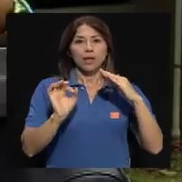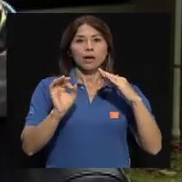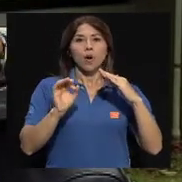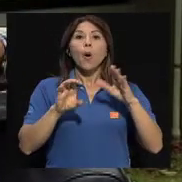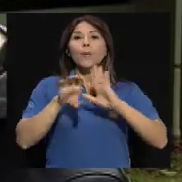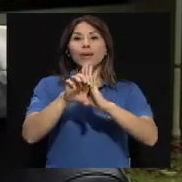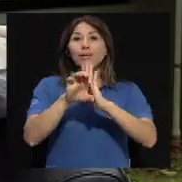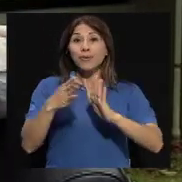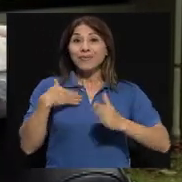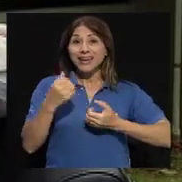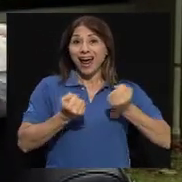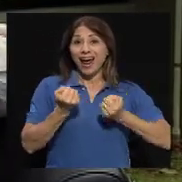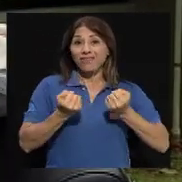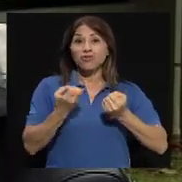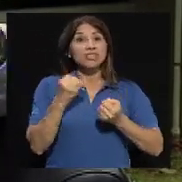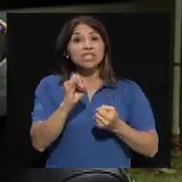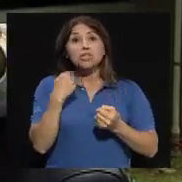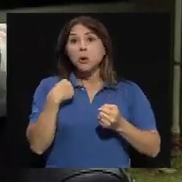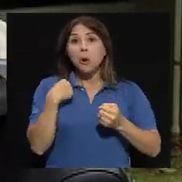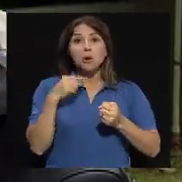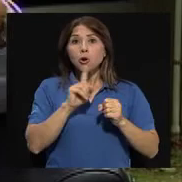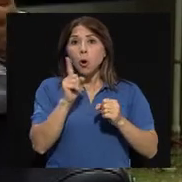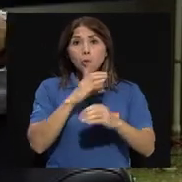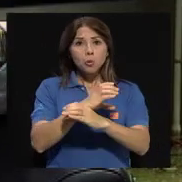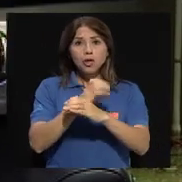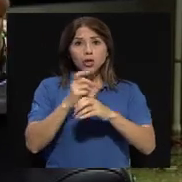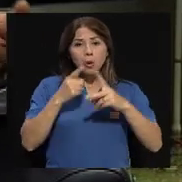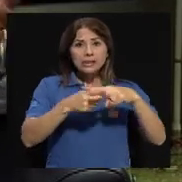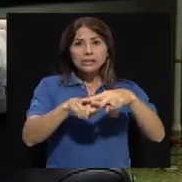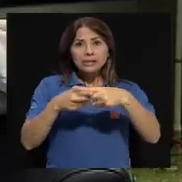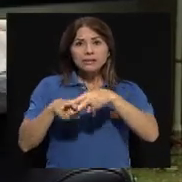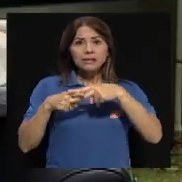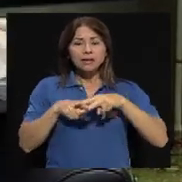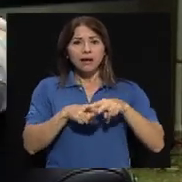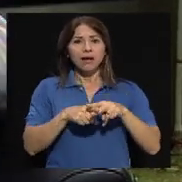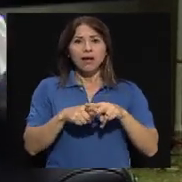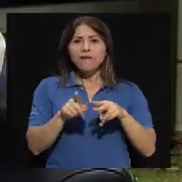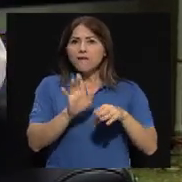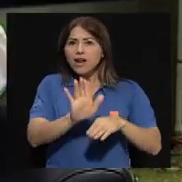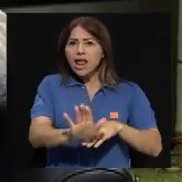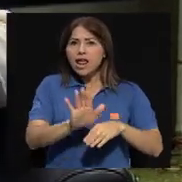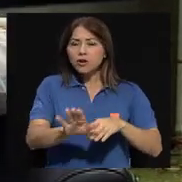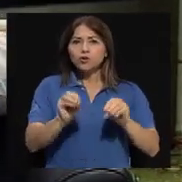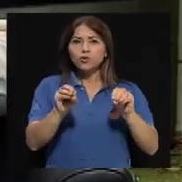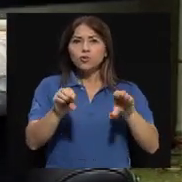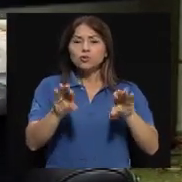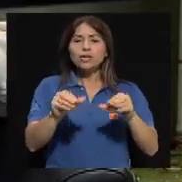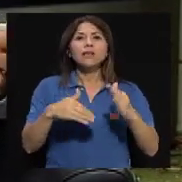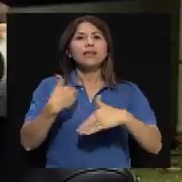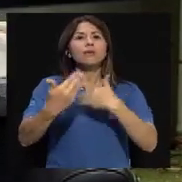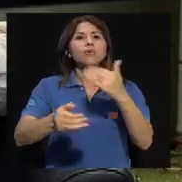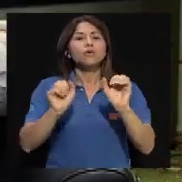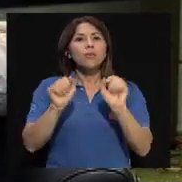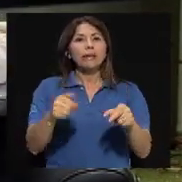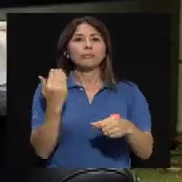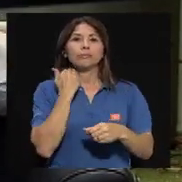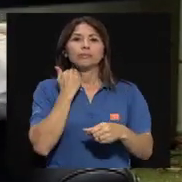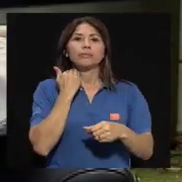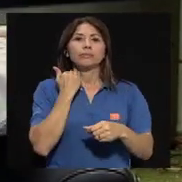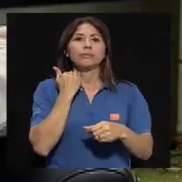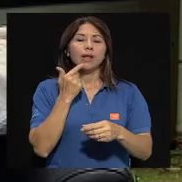luces, va a haber un evento adverso, un incidente, que va a provocar un accidente tarde o temprano.